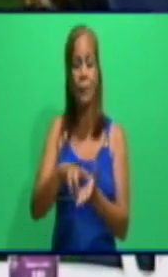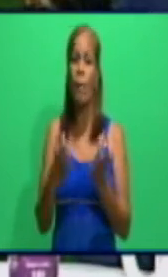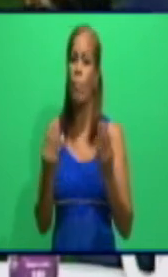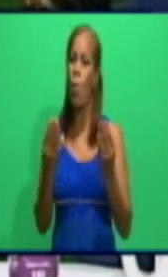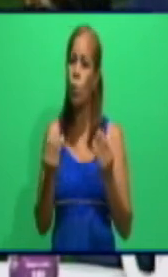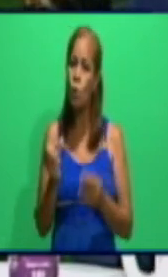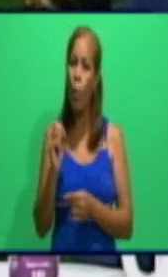a propósito de la aglomeración.